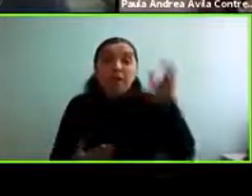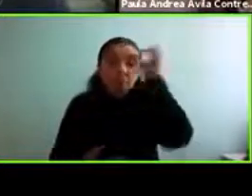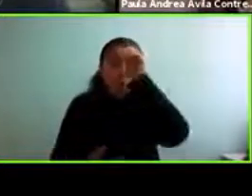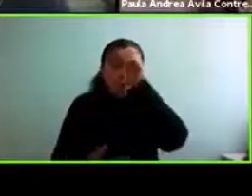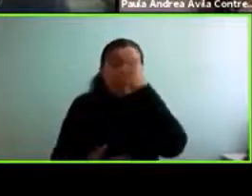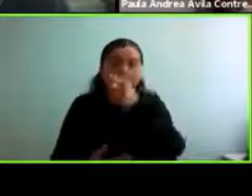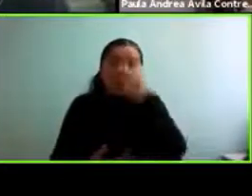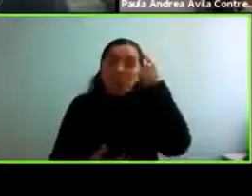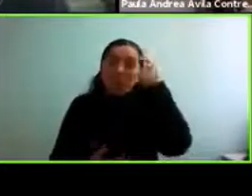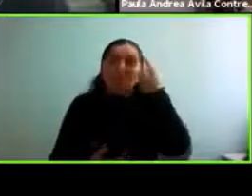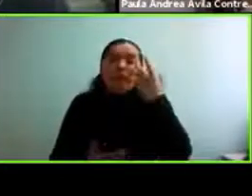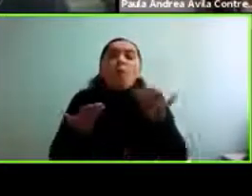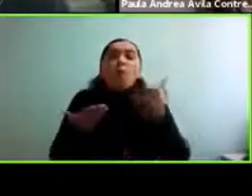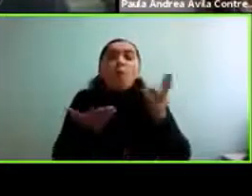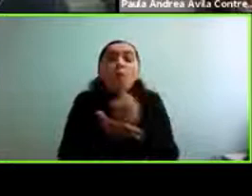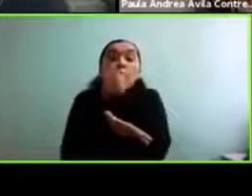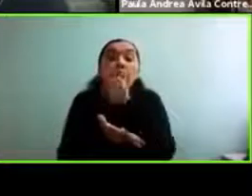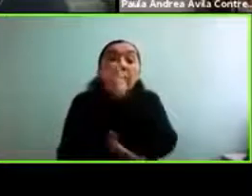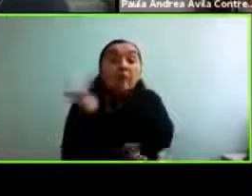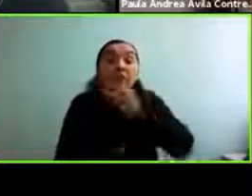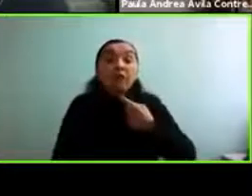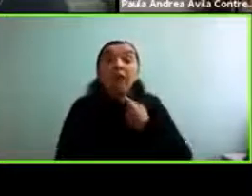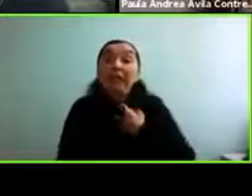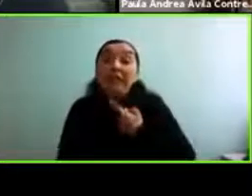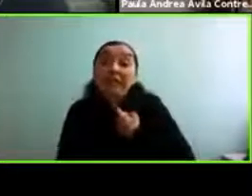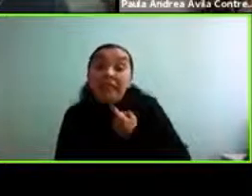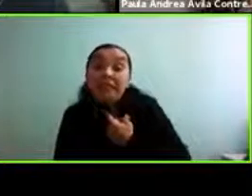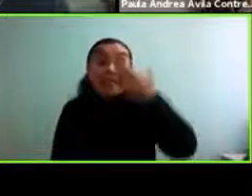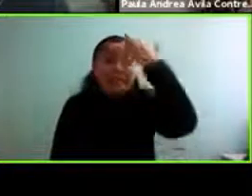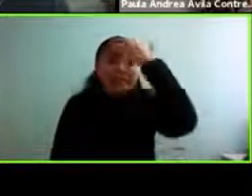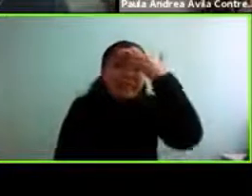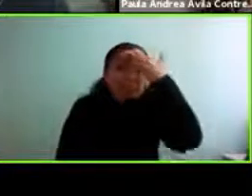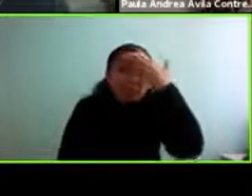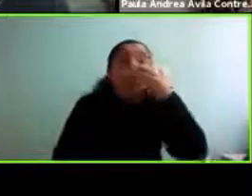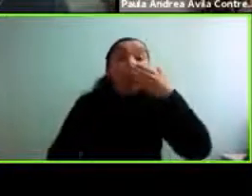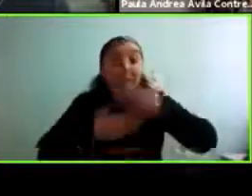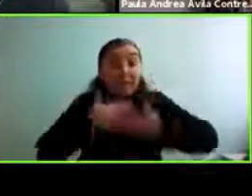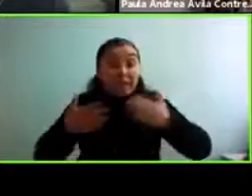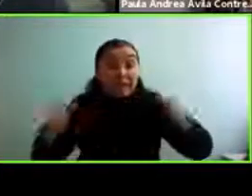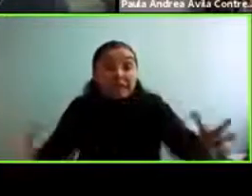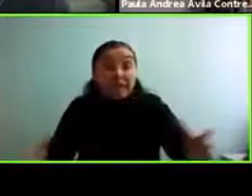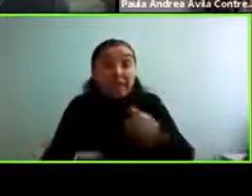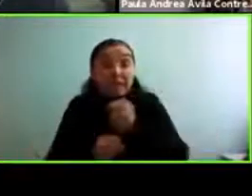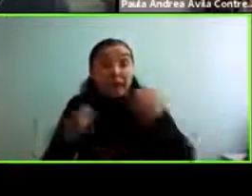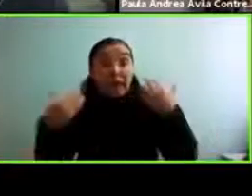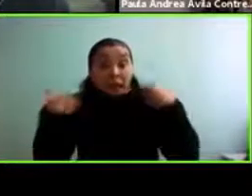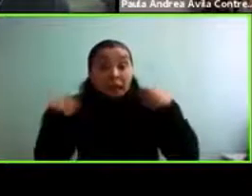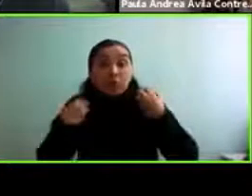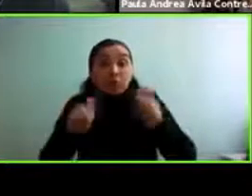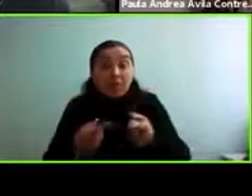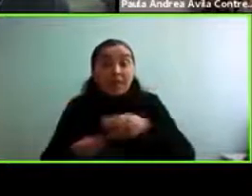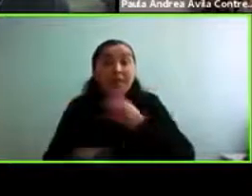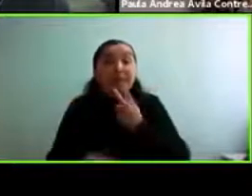¿cómo logramos que la gente se interese, se preocupe y se ocupe de una vejez saludable?